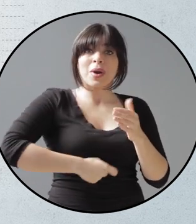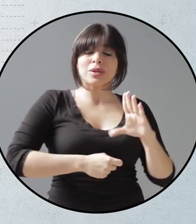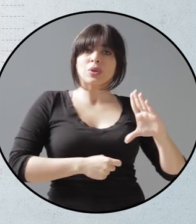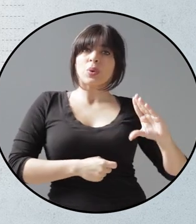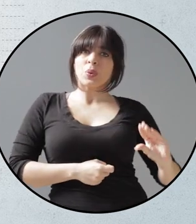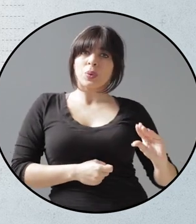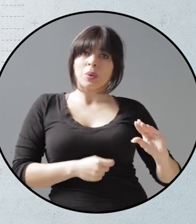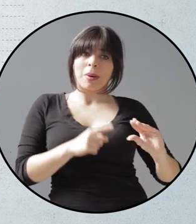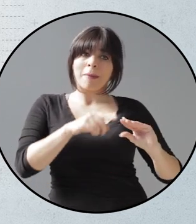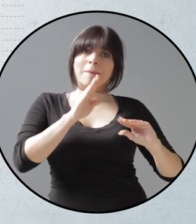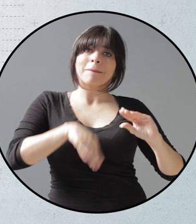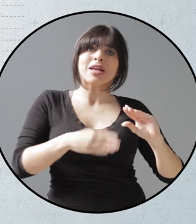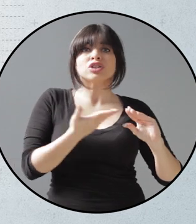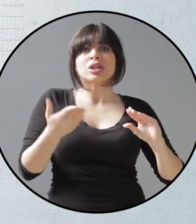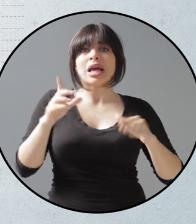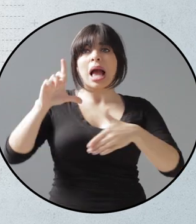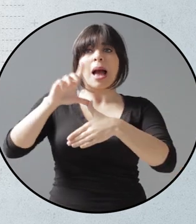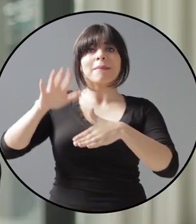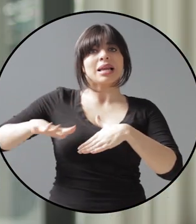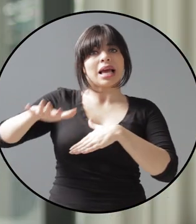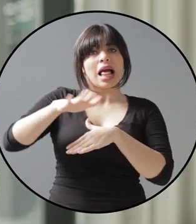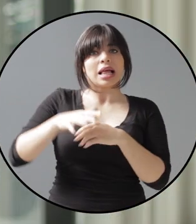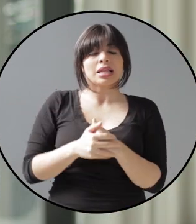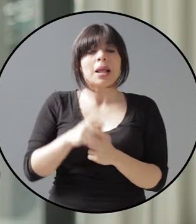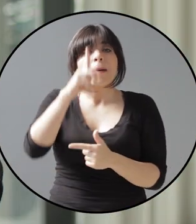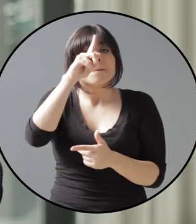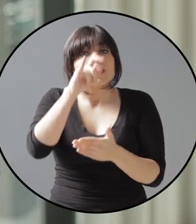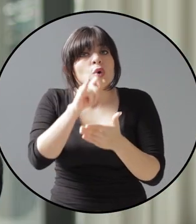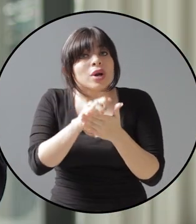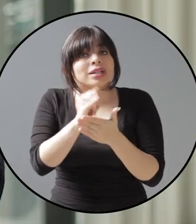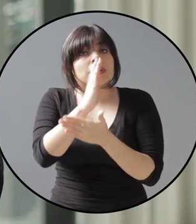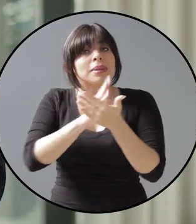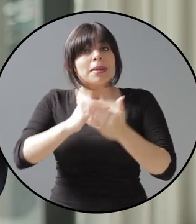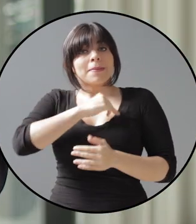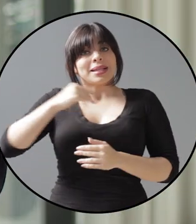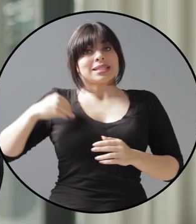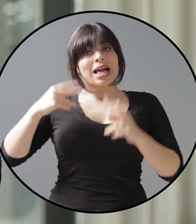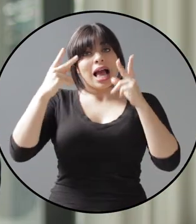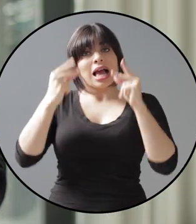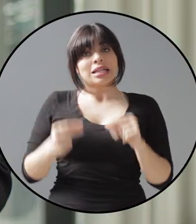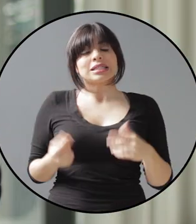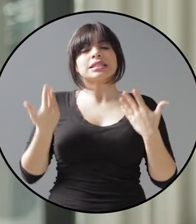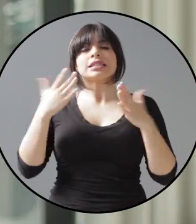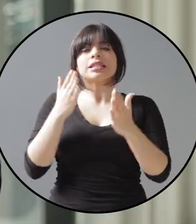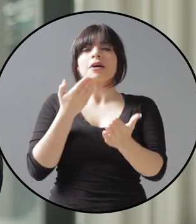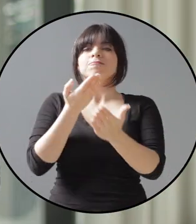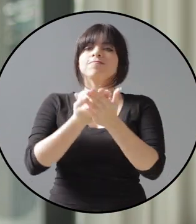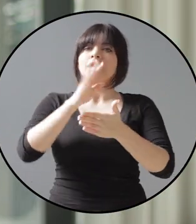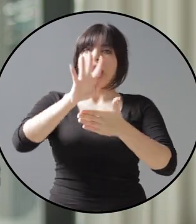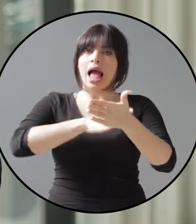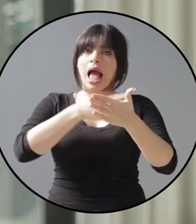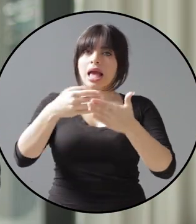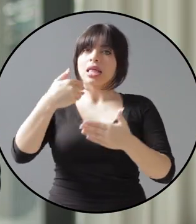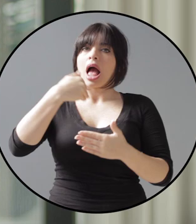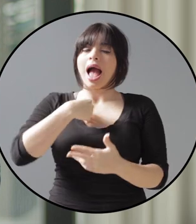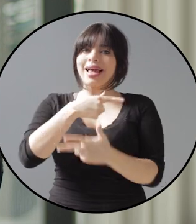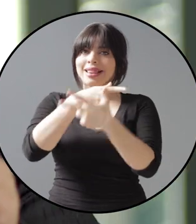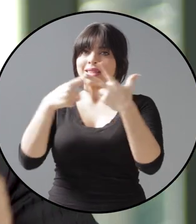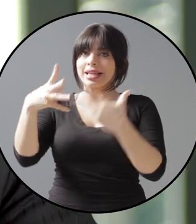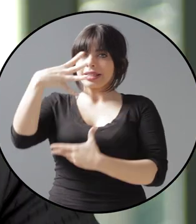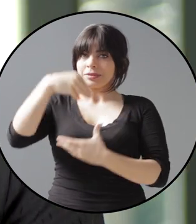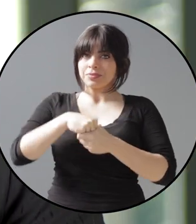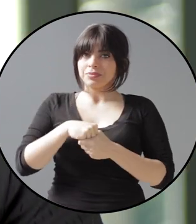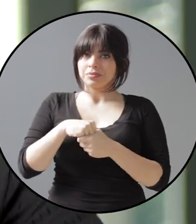que es inferior incluso a la misma América Latina. Es por ello que desde el Ministerio de Hacienda se ha propuesto una agenda que